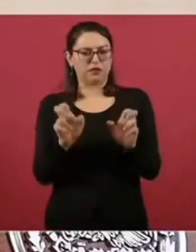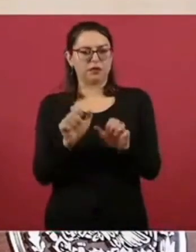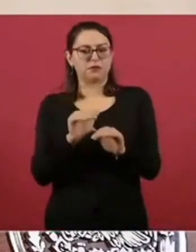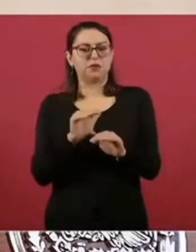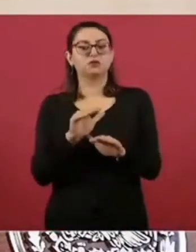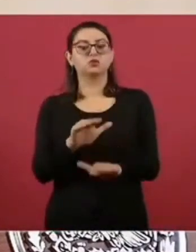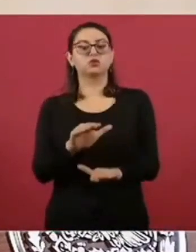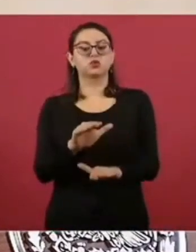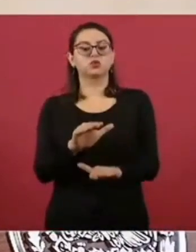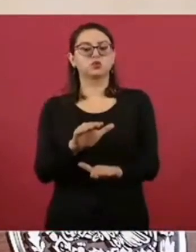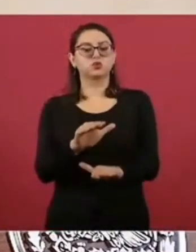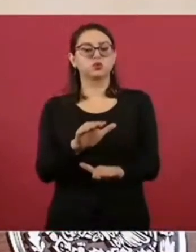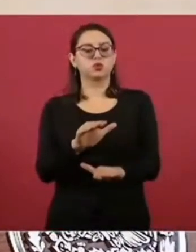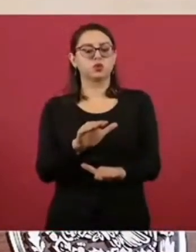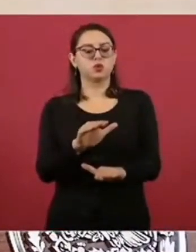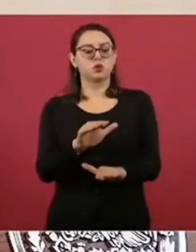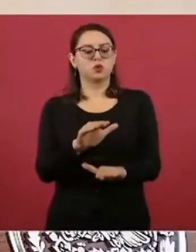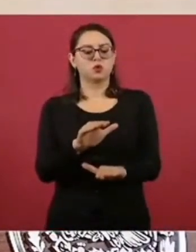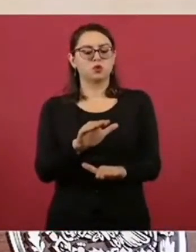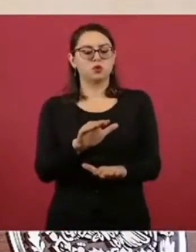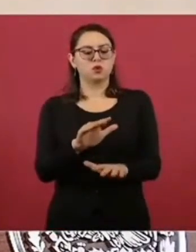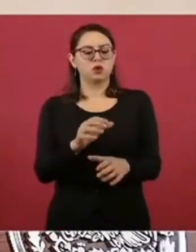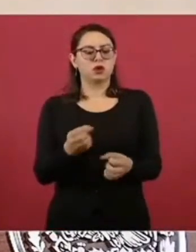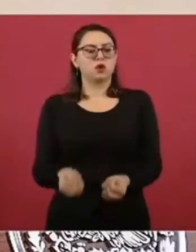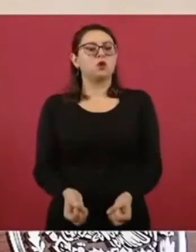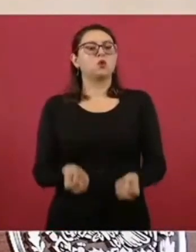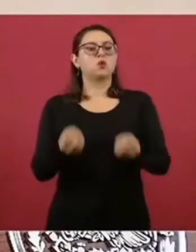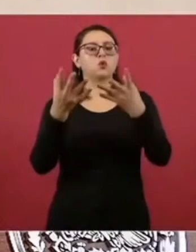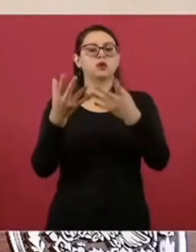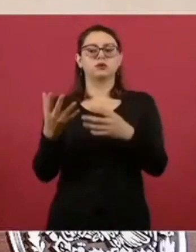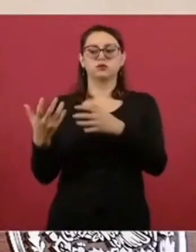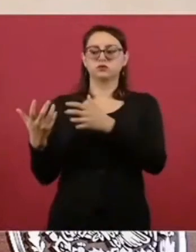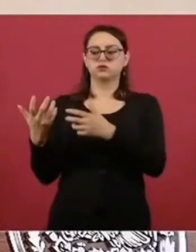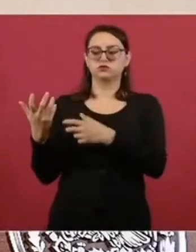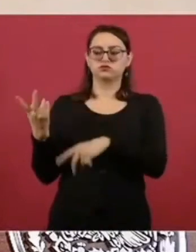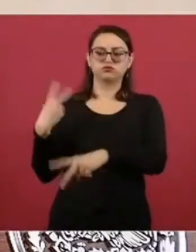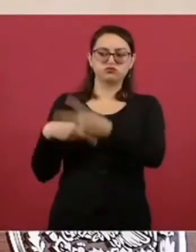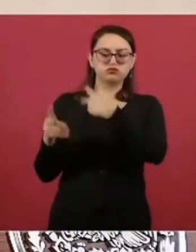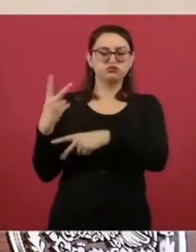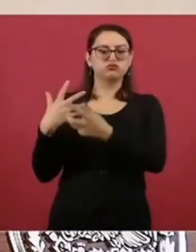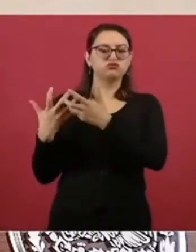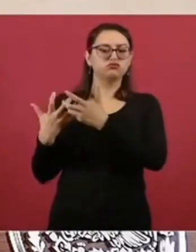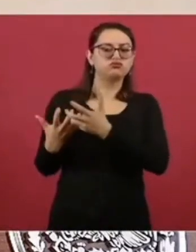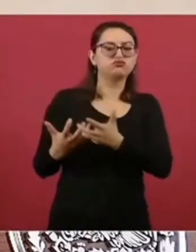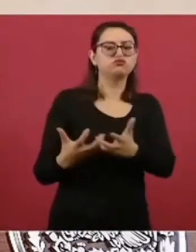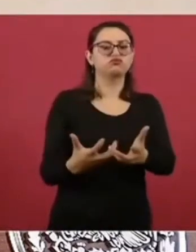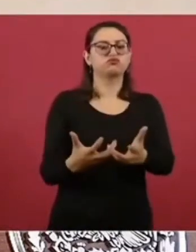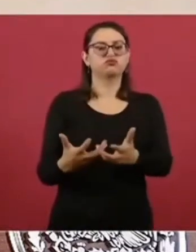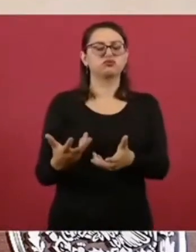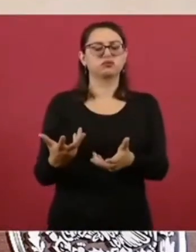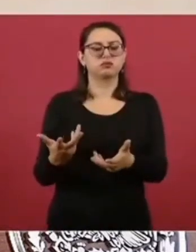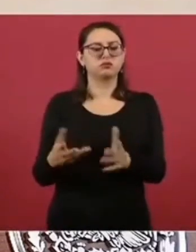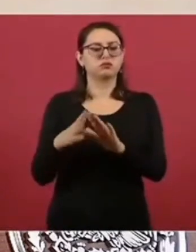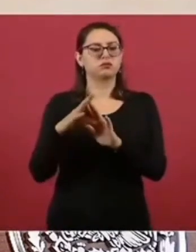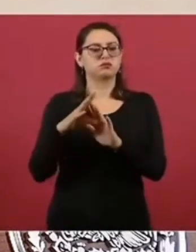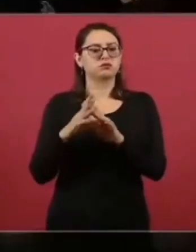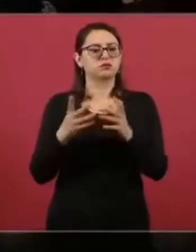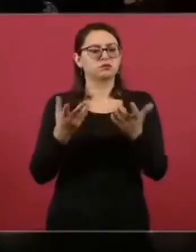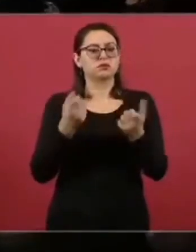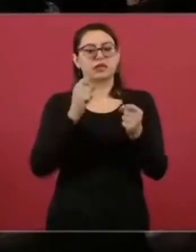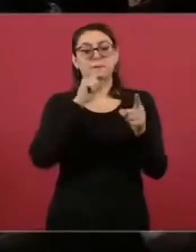de cómo vamos en número de